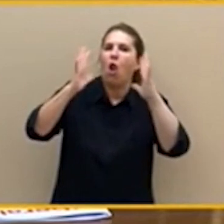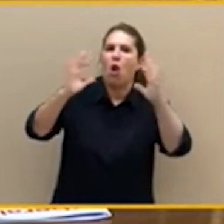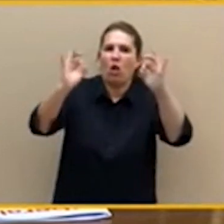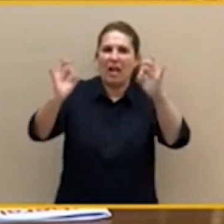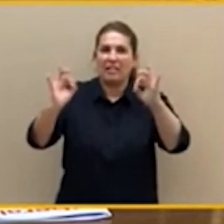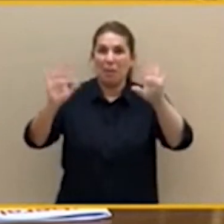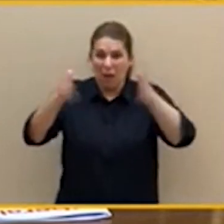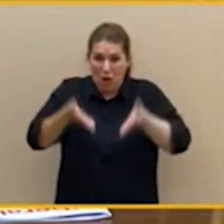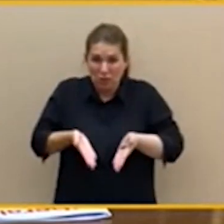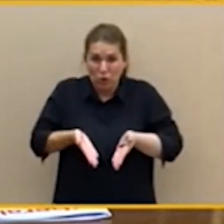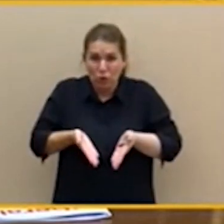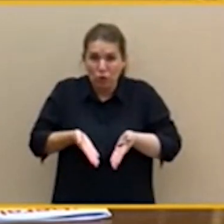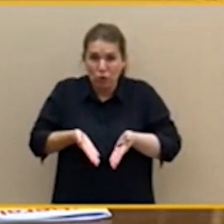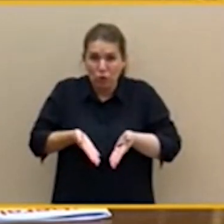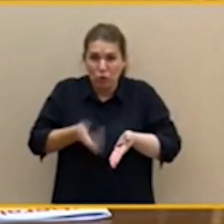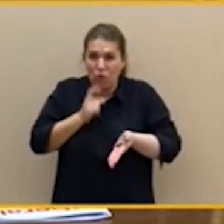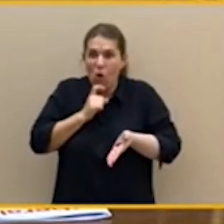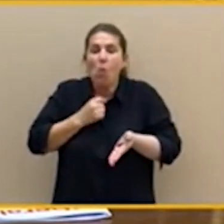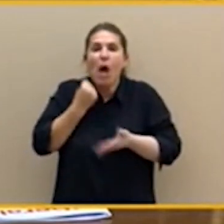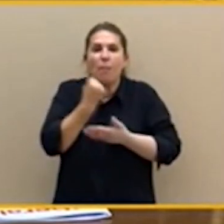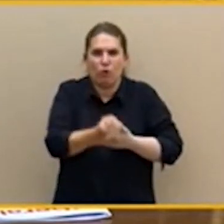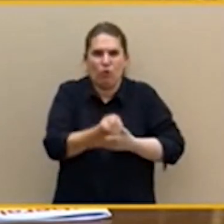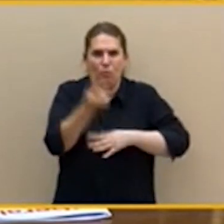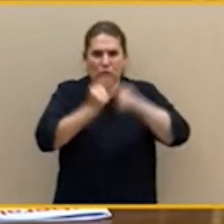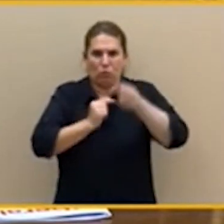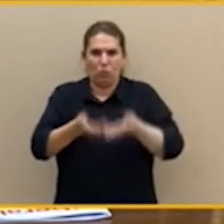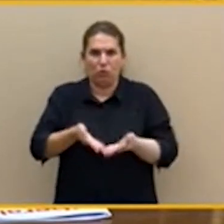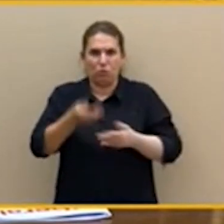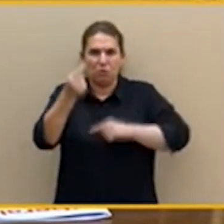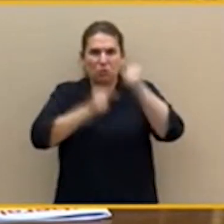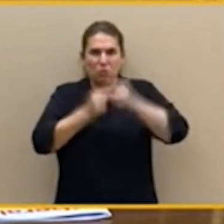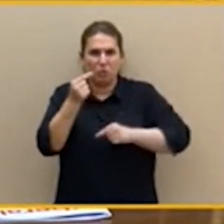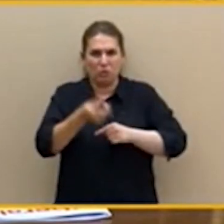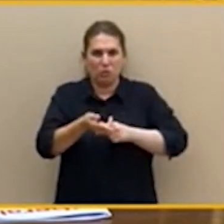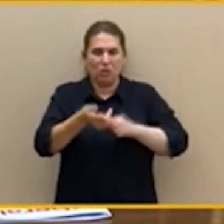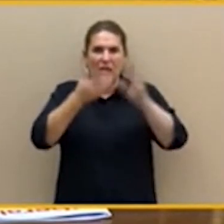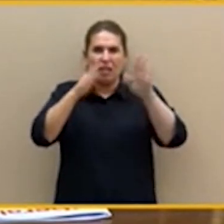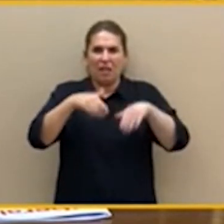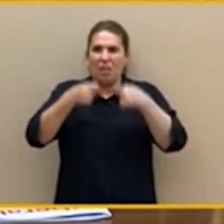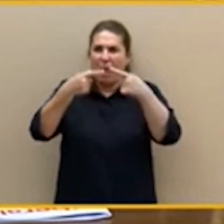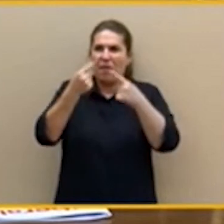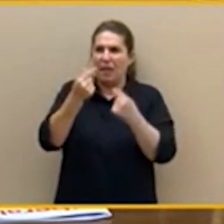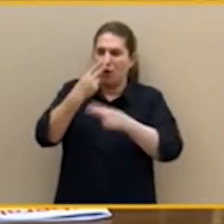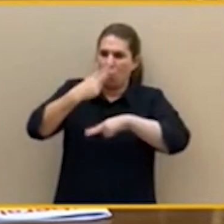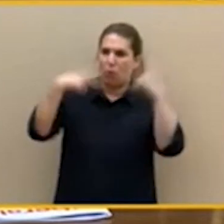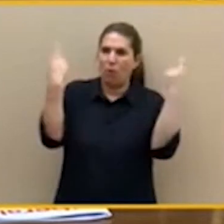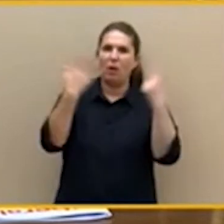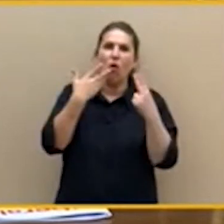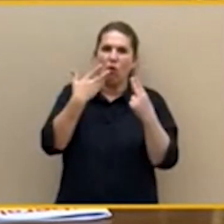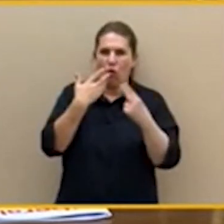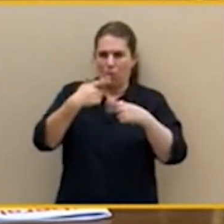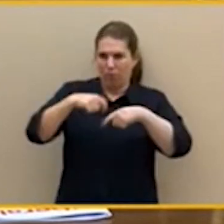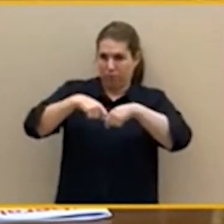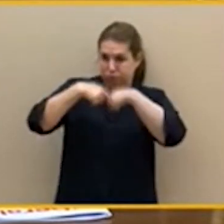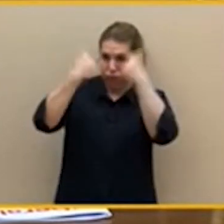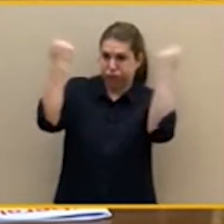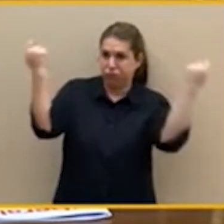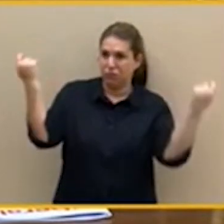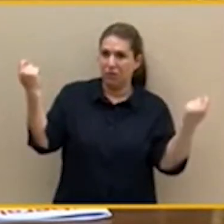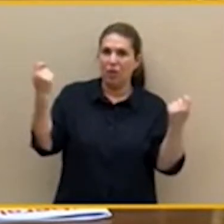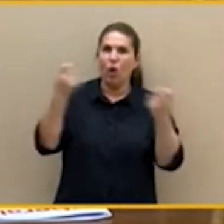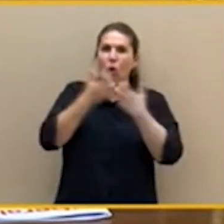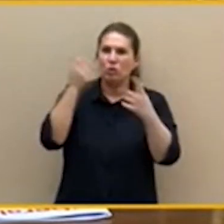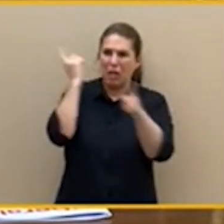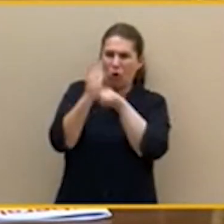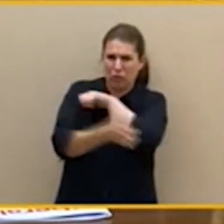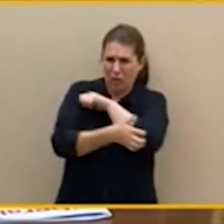presupuestos que dilapidan el dinero público, que no combaten la ruina que están sufriendo muchas familias, que humillan a los españoles con más cesiones